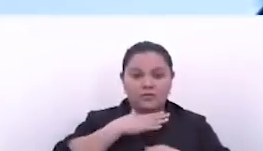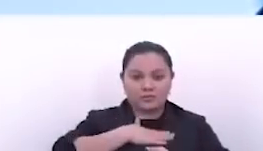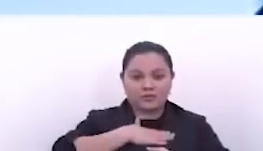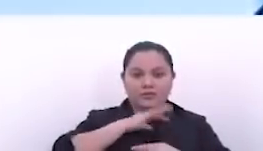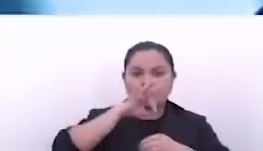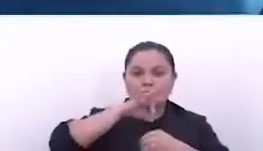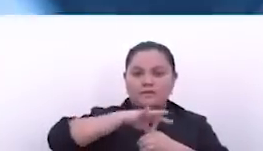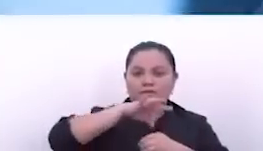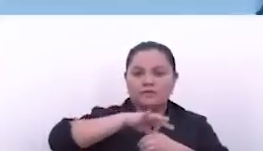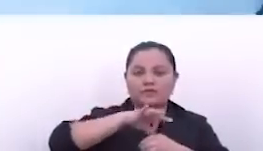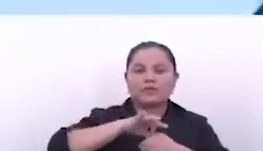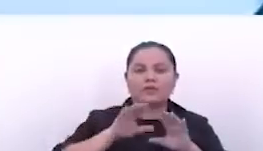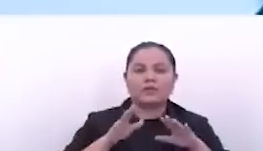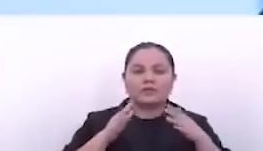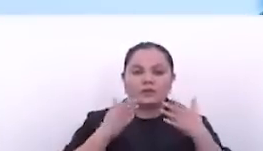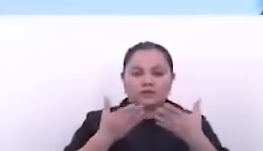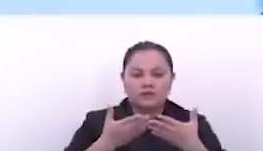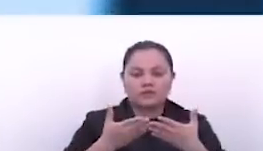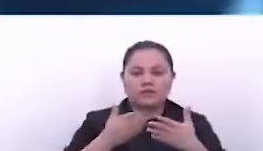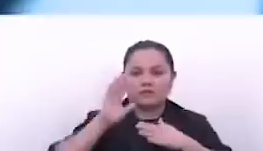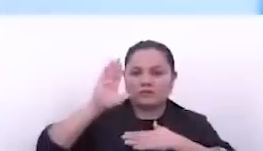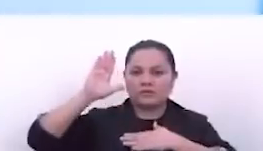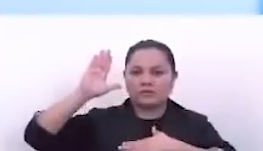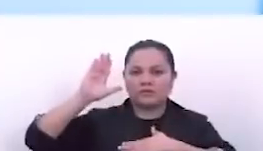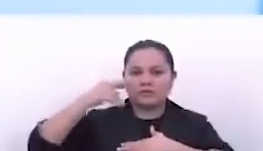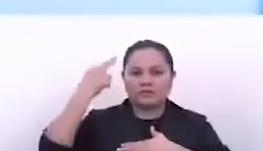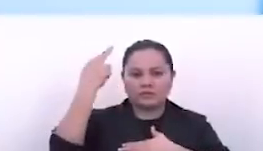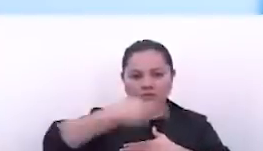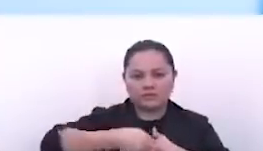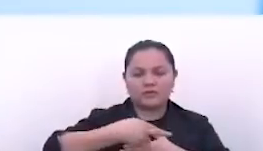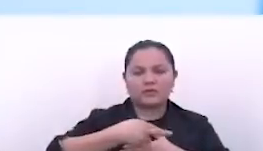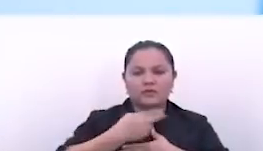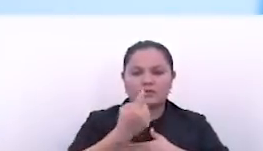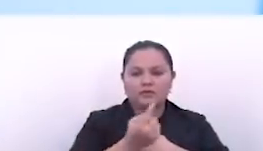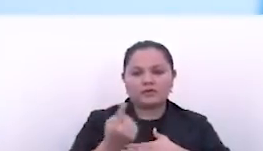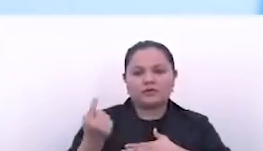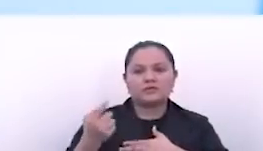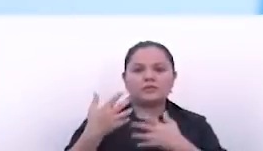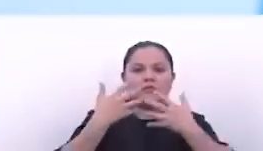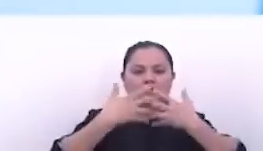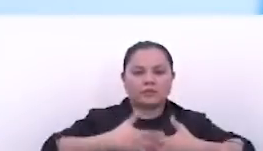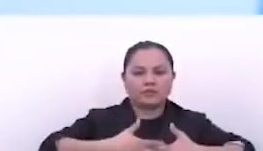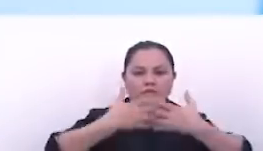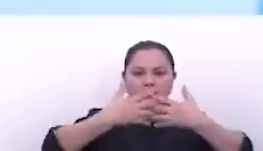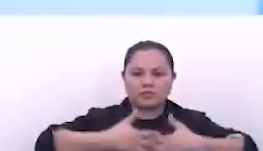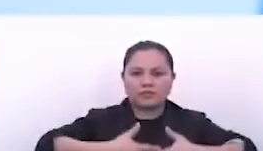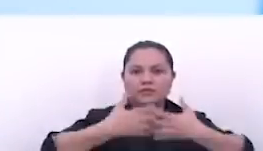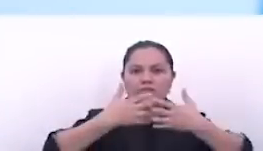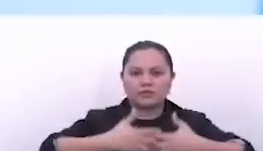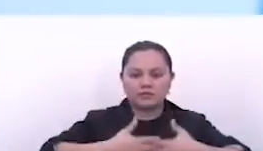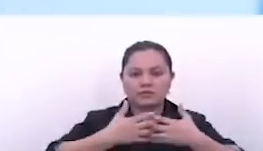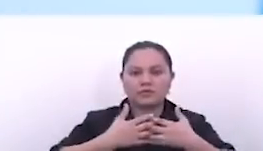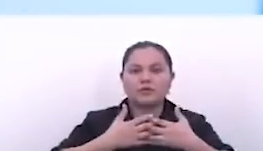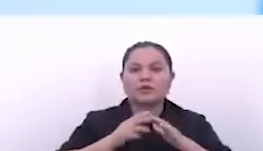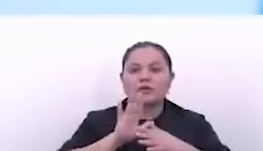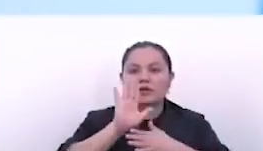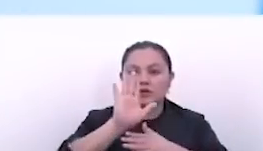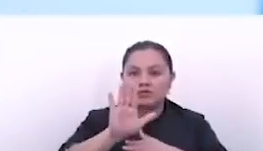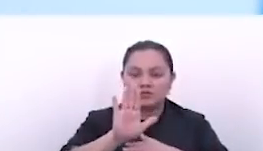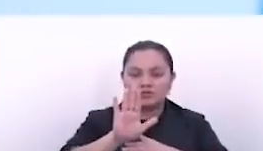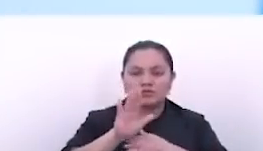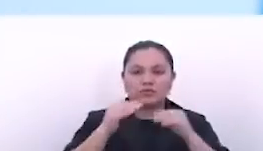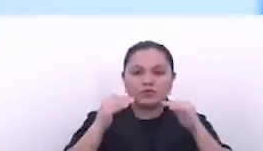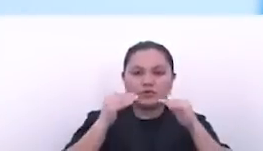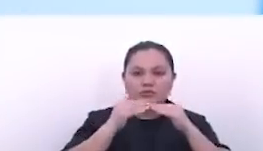voto porque tengo un compromiso real con la gente que produce. Con esos productores de subsistencia